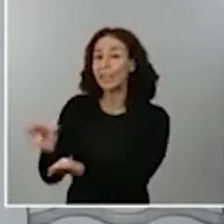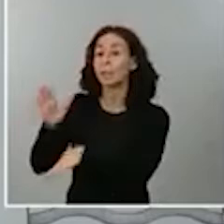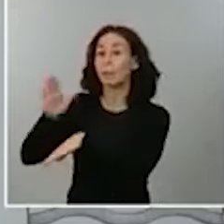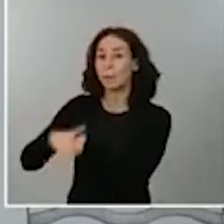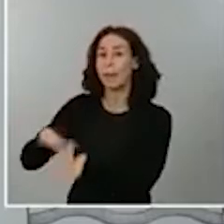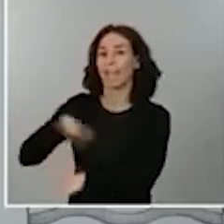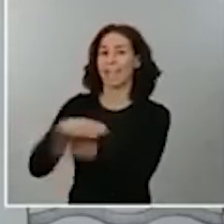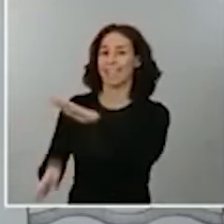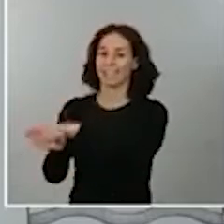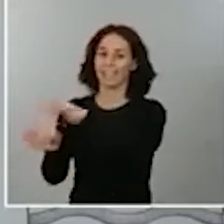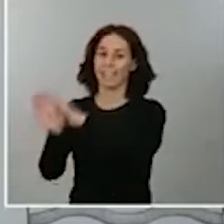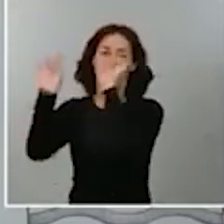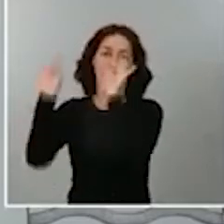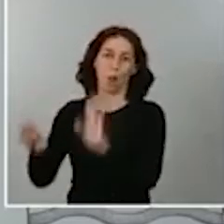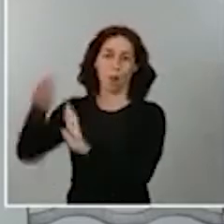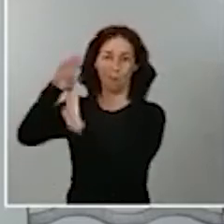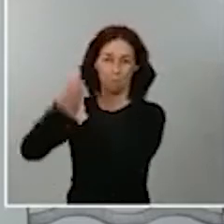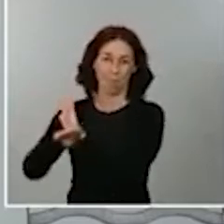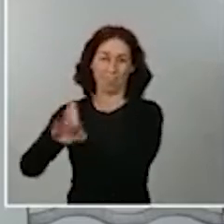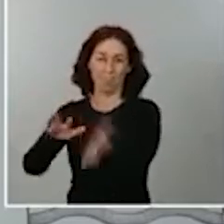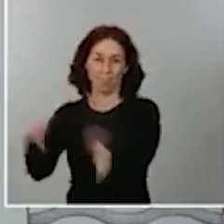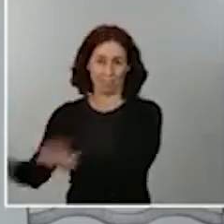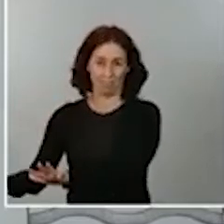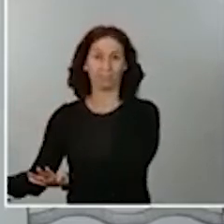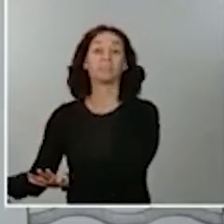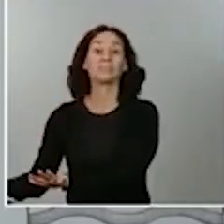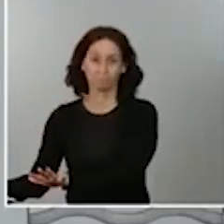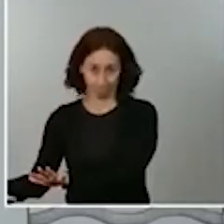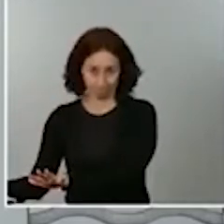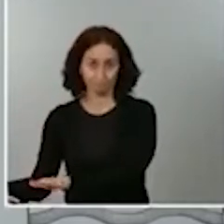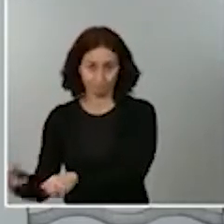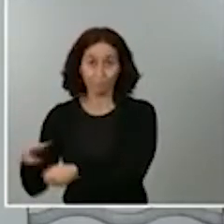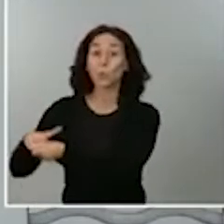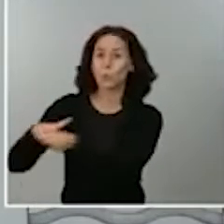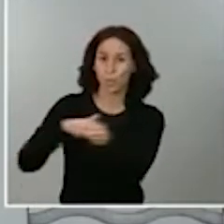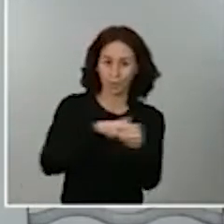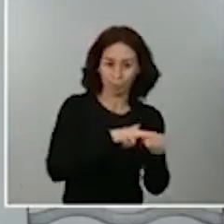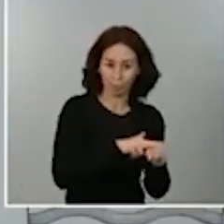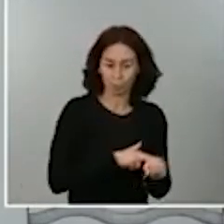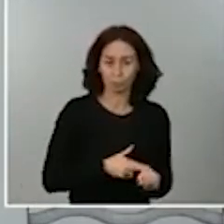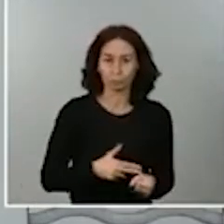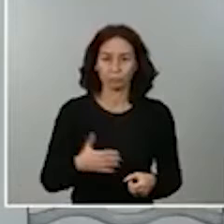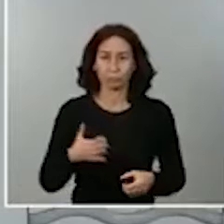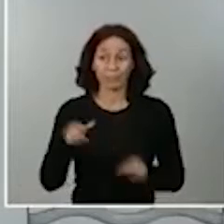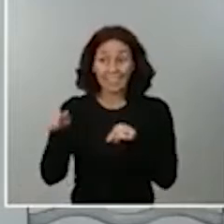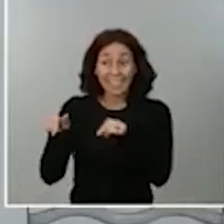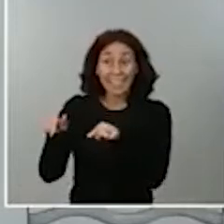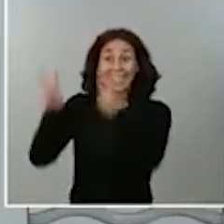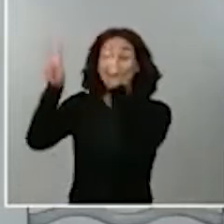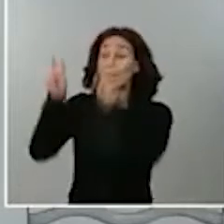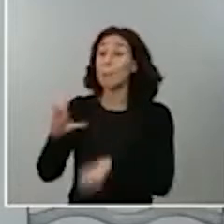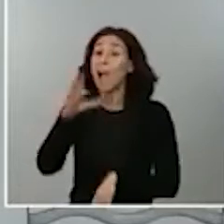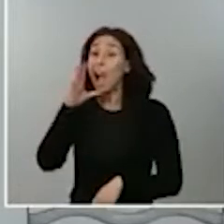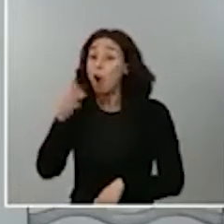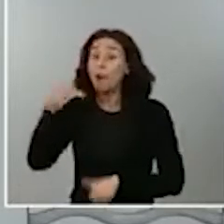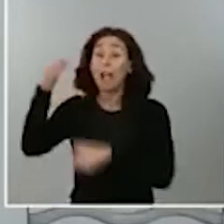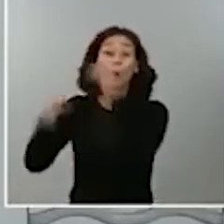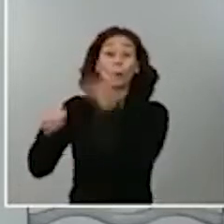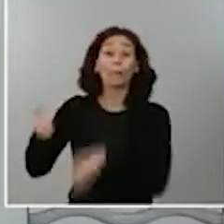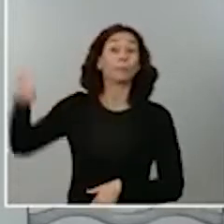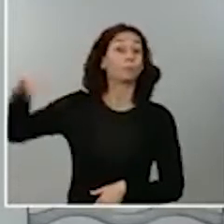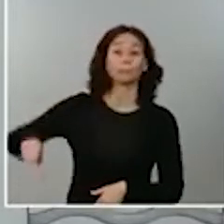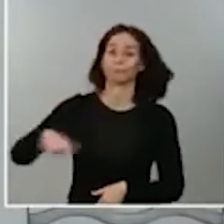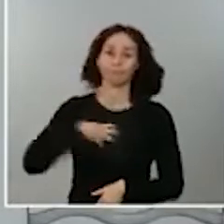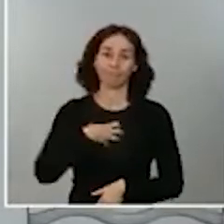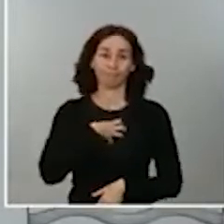en concreto, al confinamiento perimetral de estos municipios. No hay autoridad delegada en ese sentido que tenga que tomar medidas adicionales. Si hay que modificar el